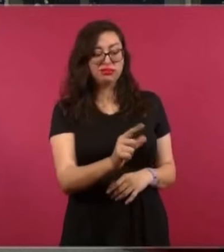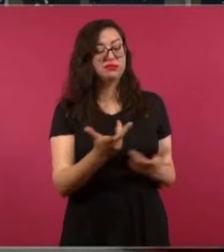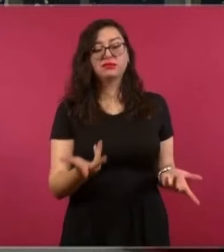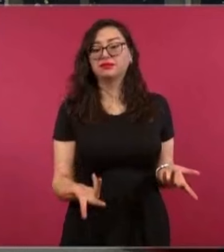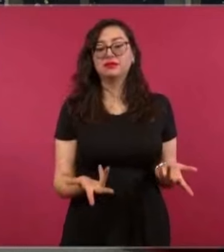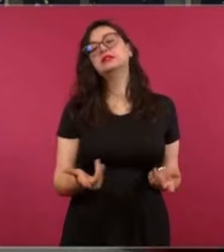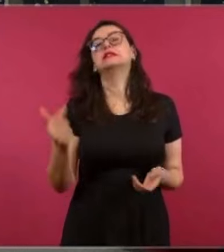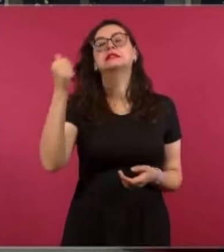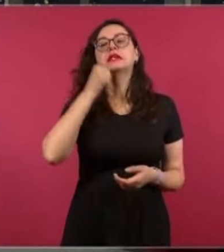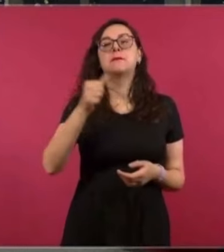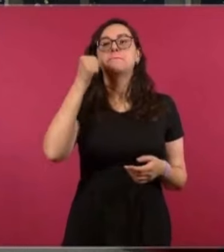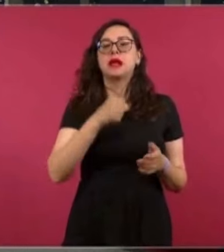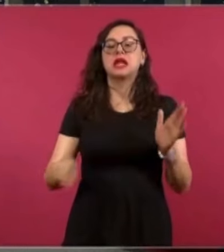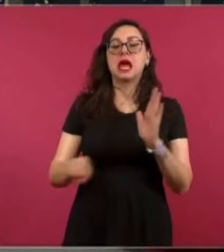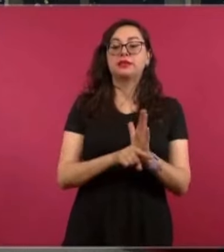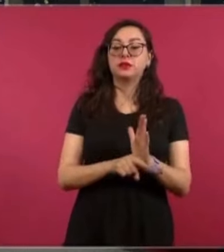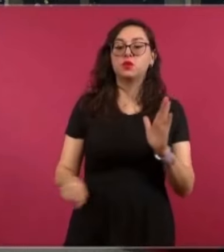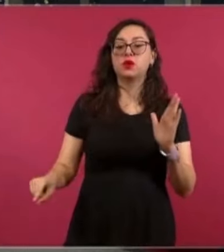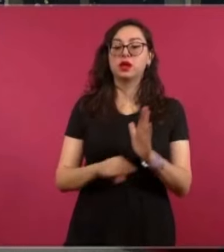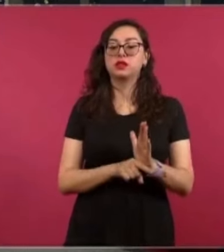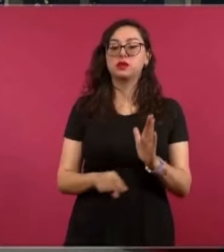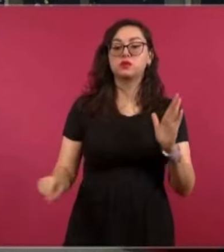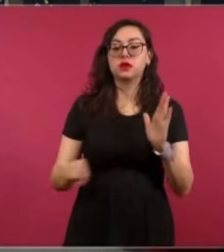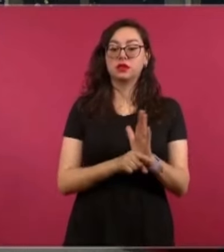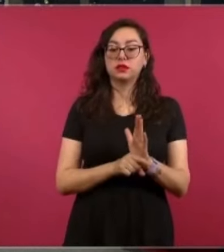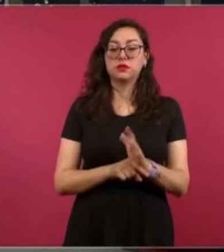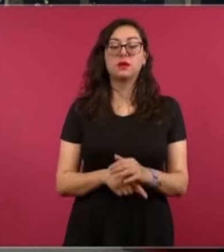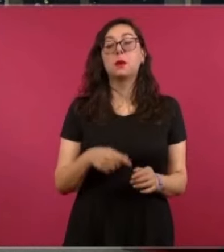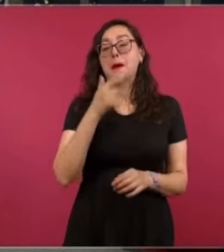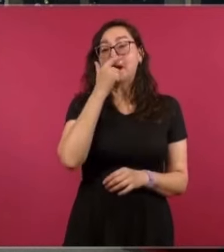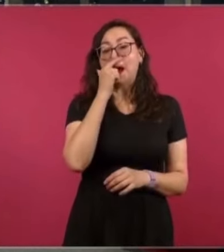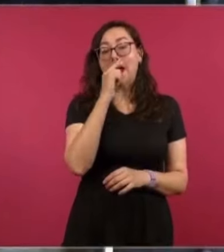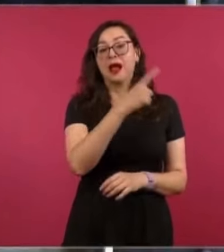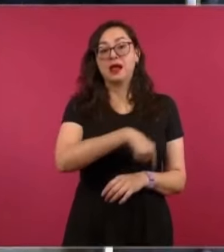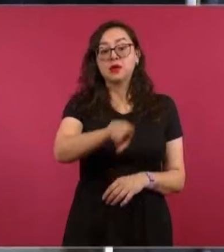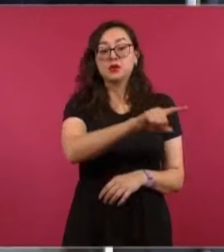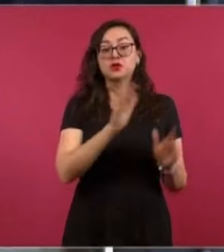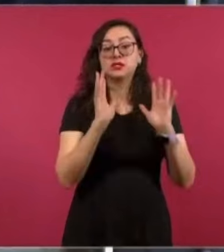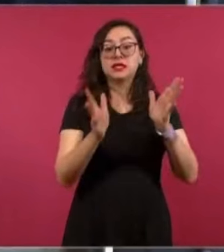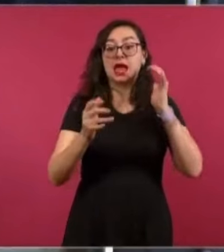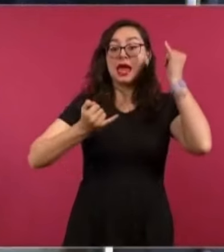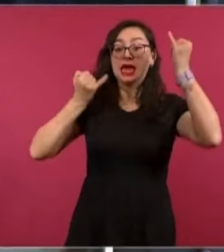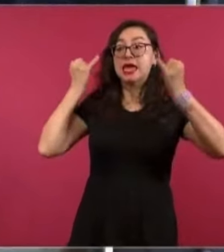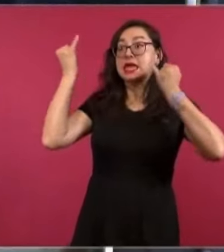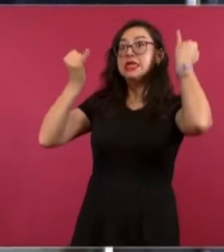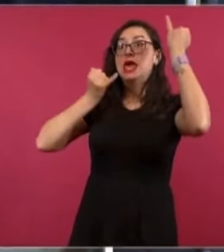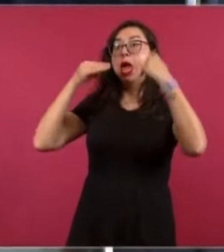porque piensan que vamos a hacer uso de esa ley para